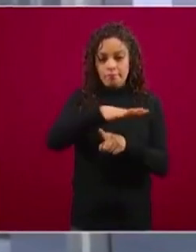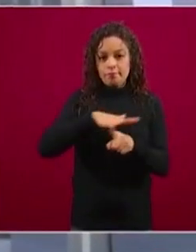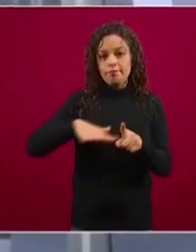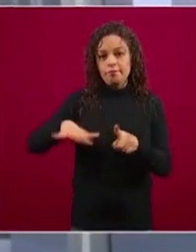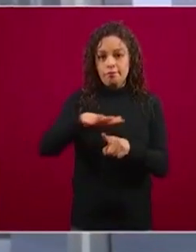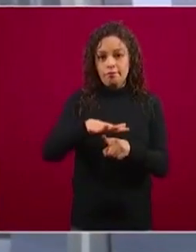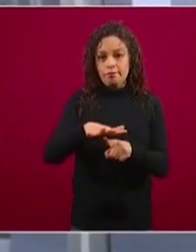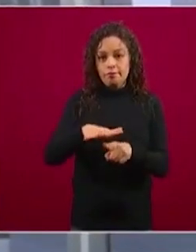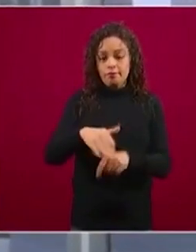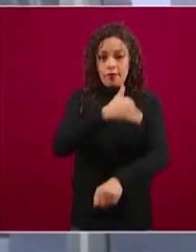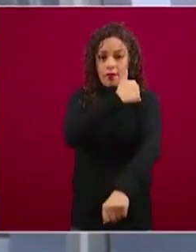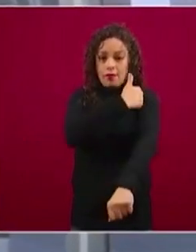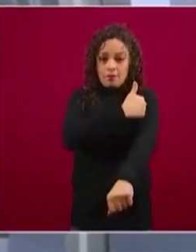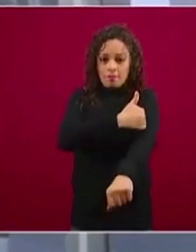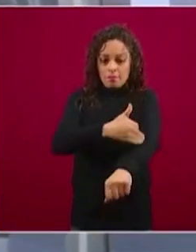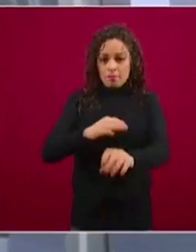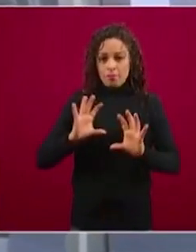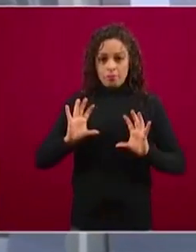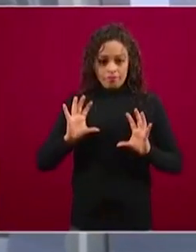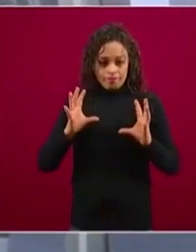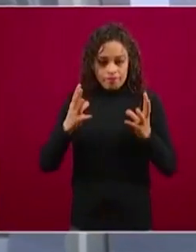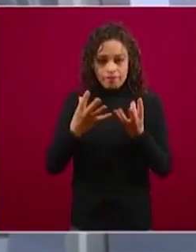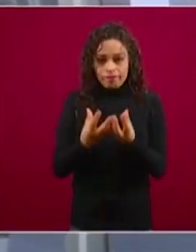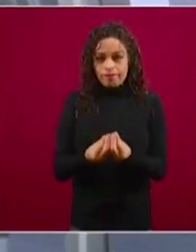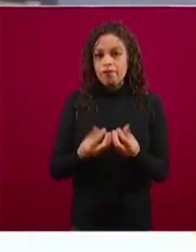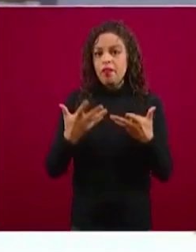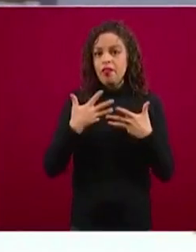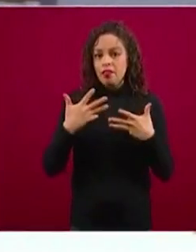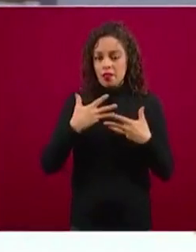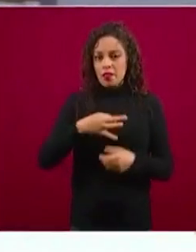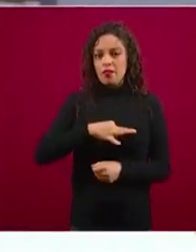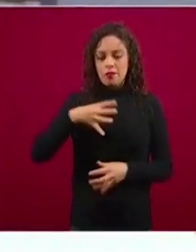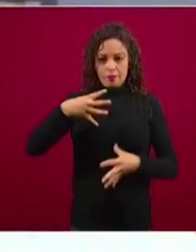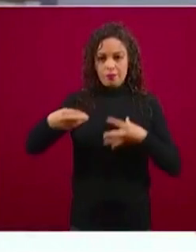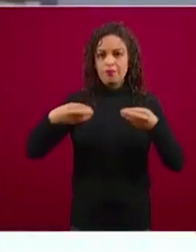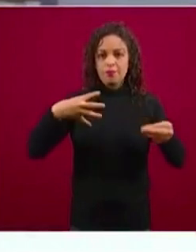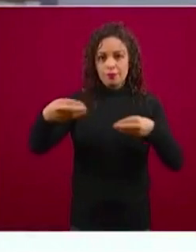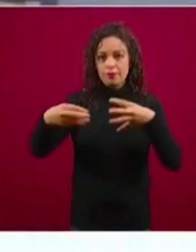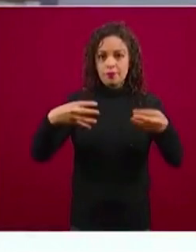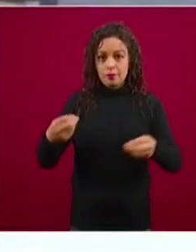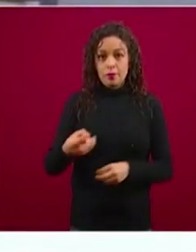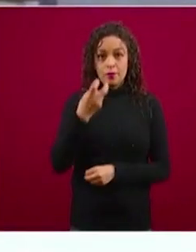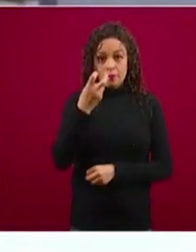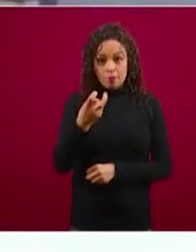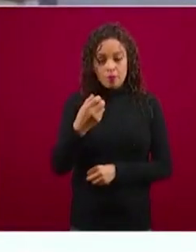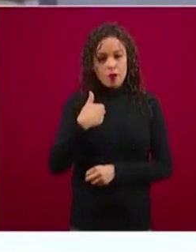familias enteras que están contagiadas. Por eso exigimos respeto.